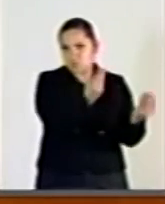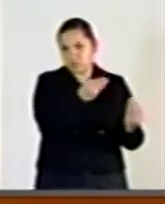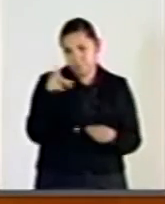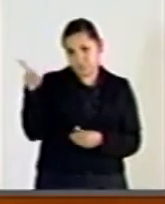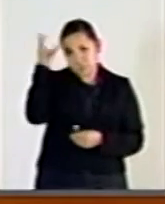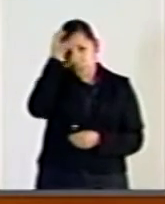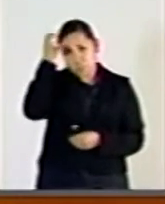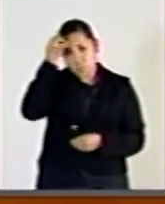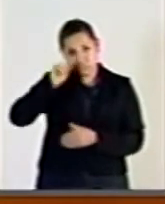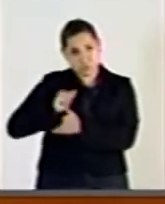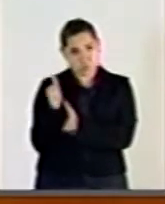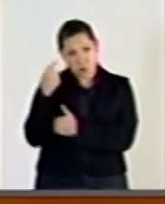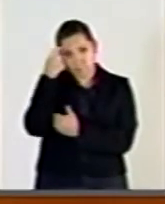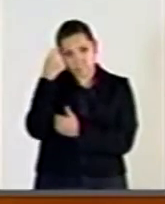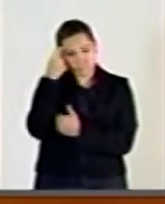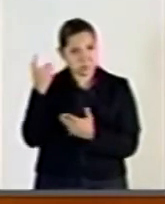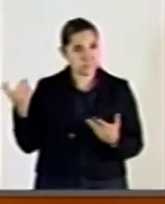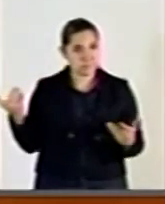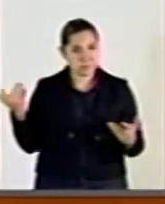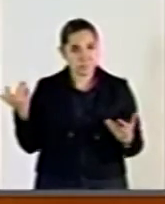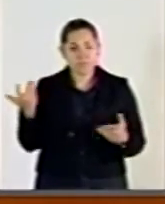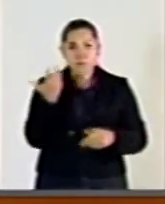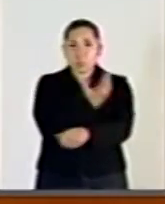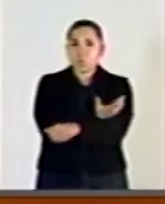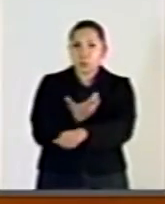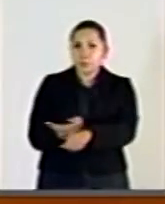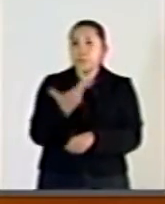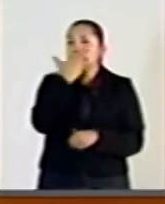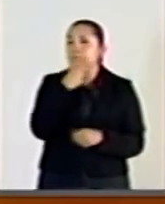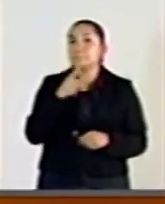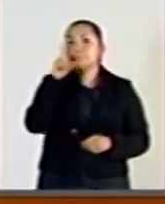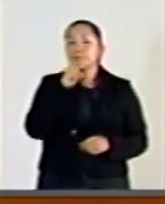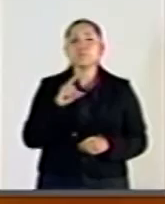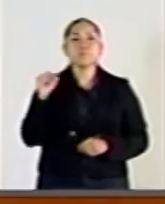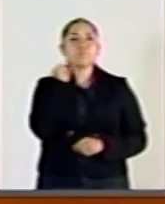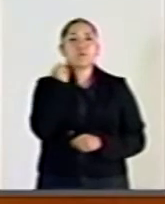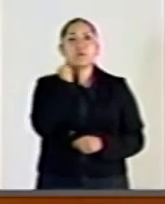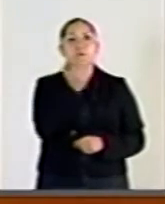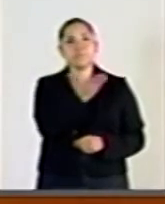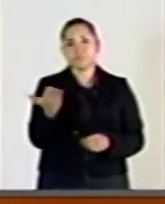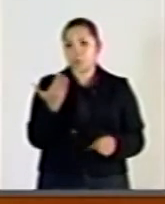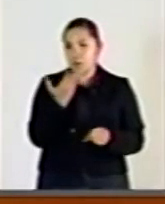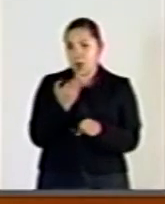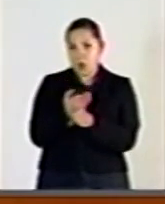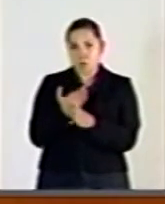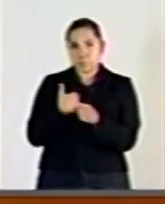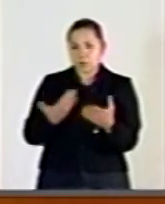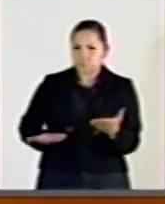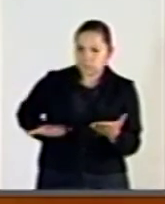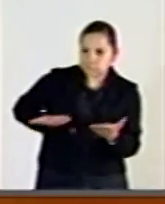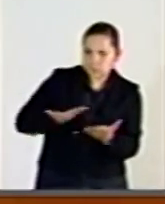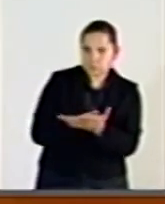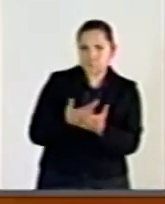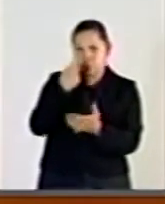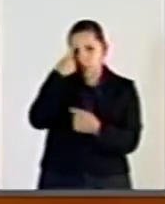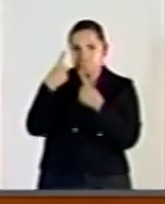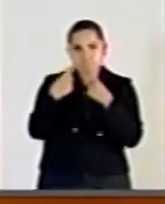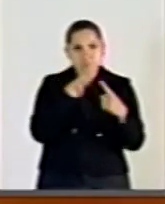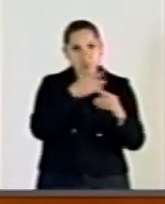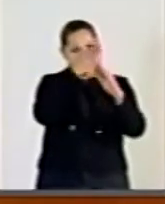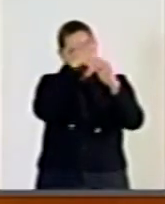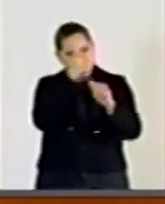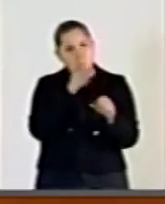Compañeros senadores, compañeras senadoras, punto de acuerdo, consideraciones. Primero,